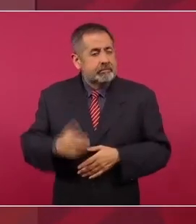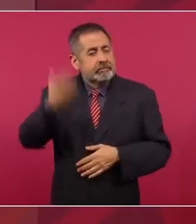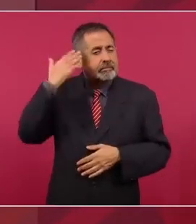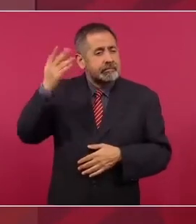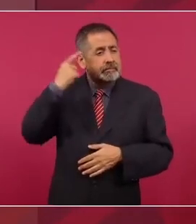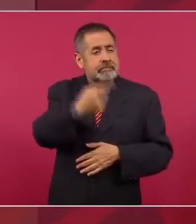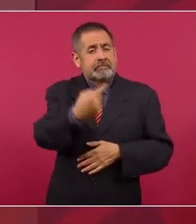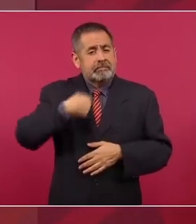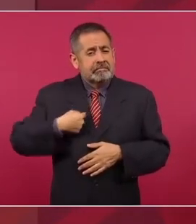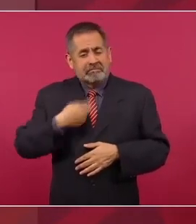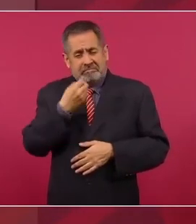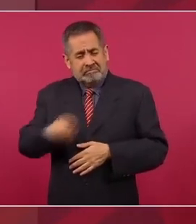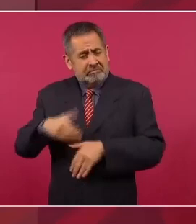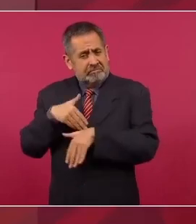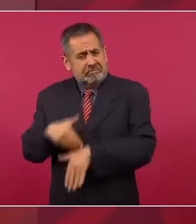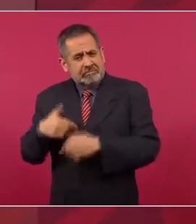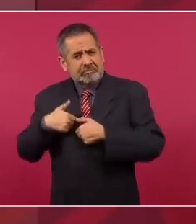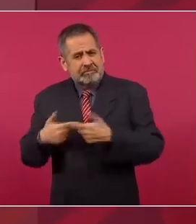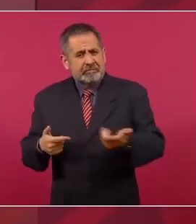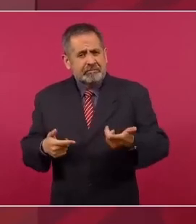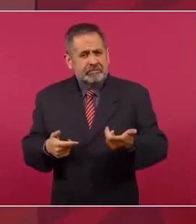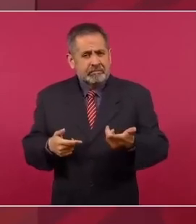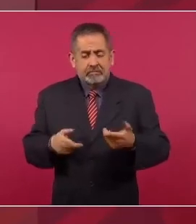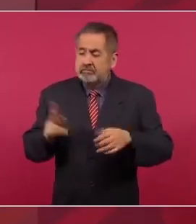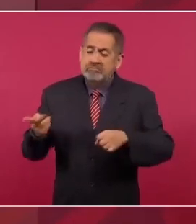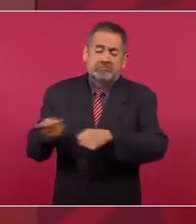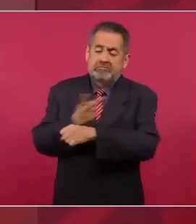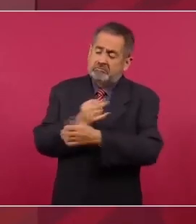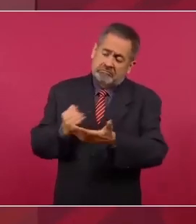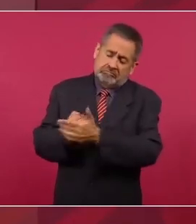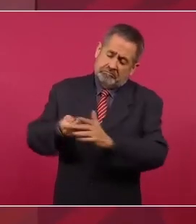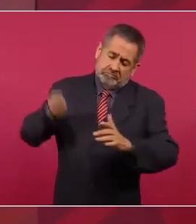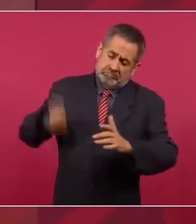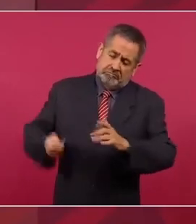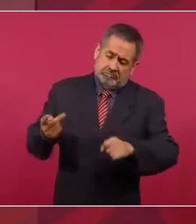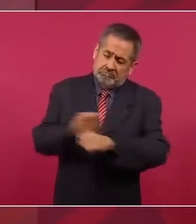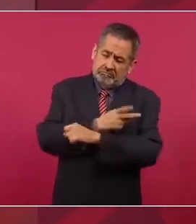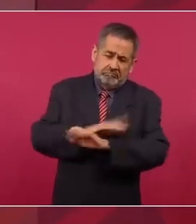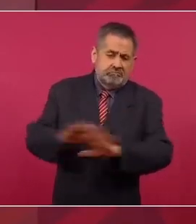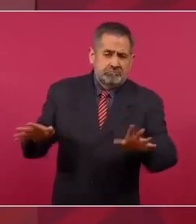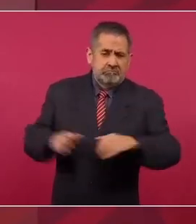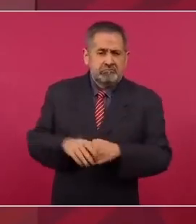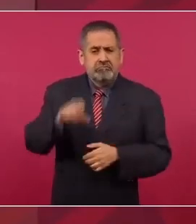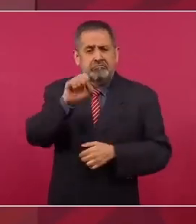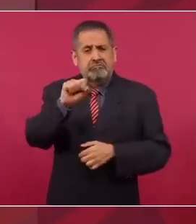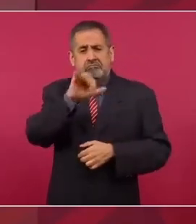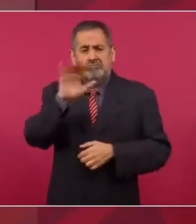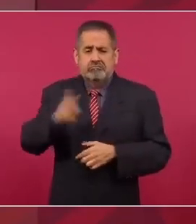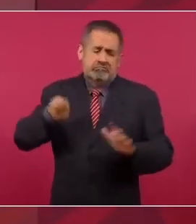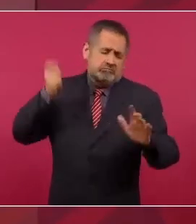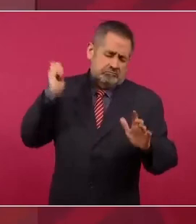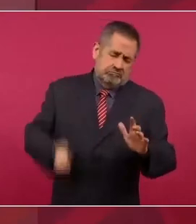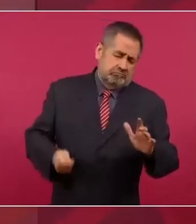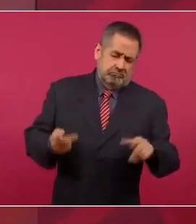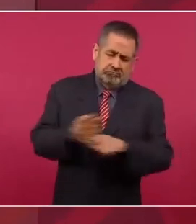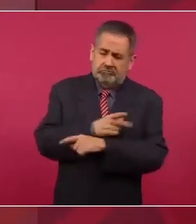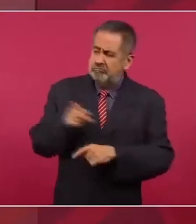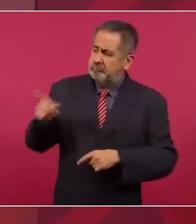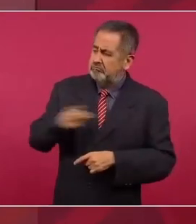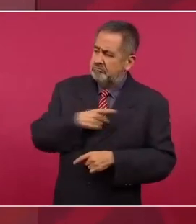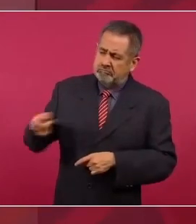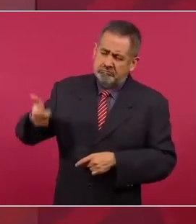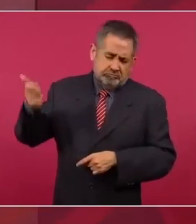cosa juzgada, ya la Suprema Corte, a pagar.